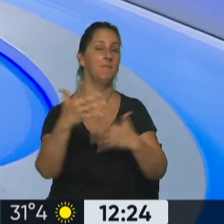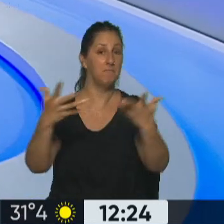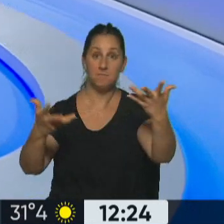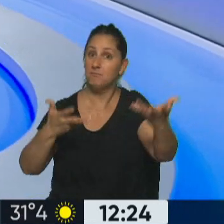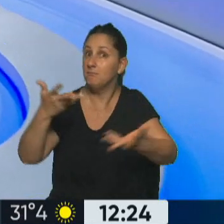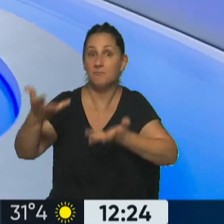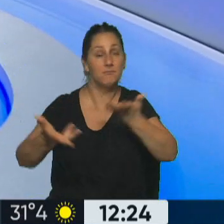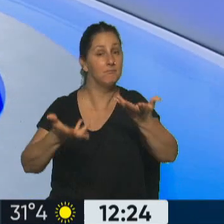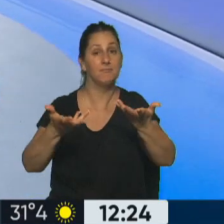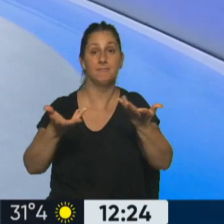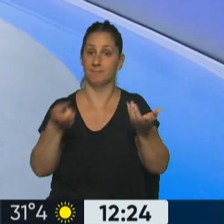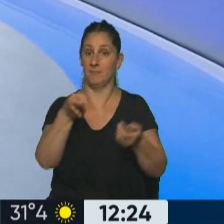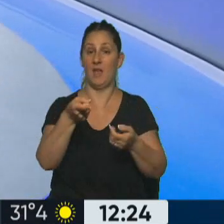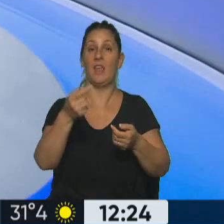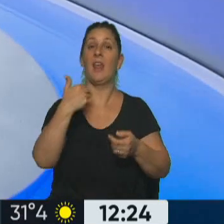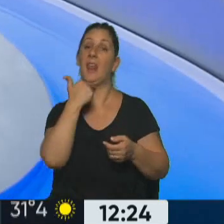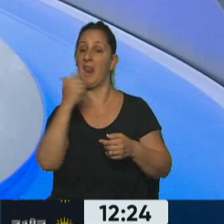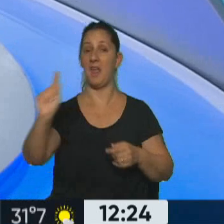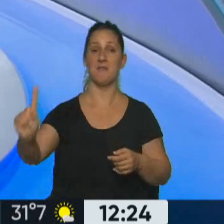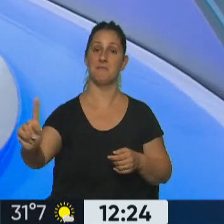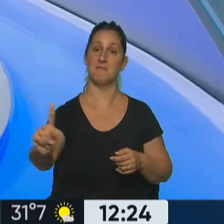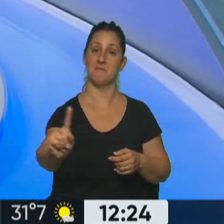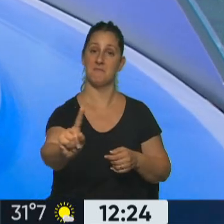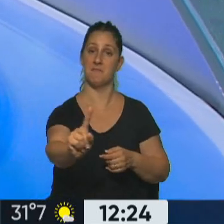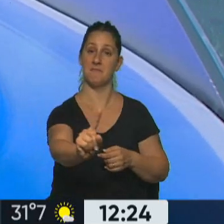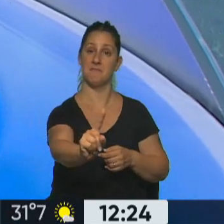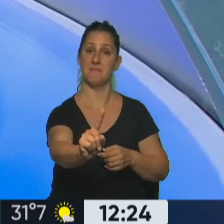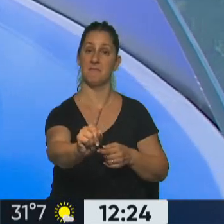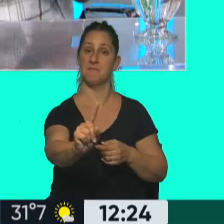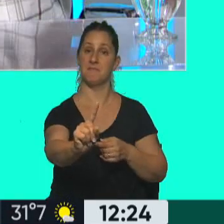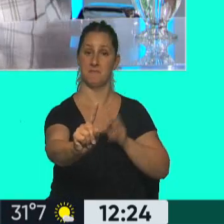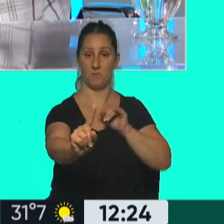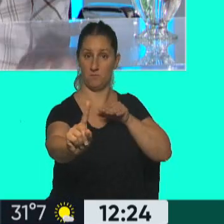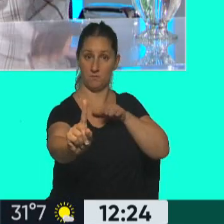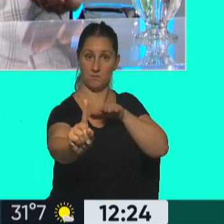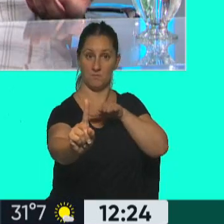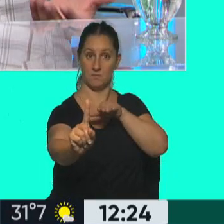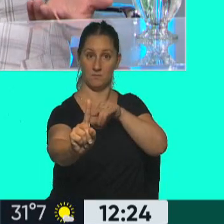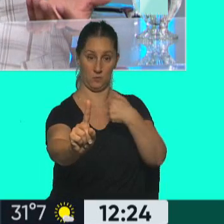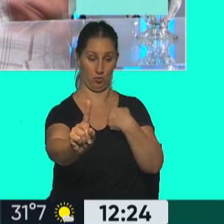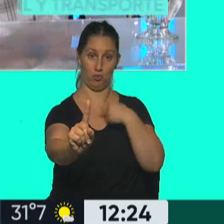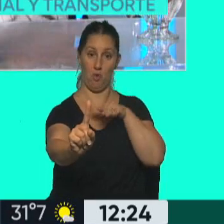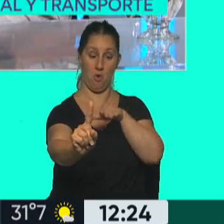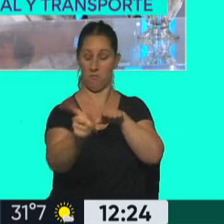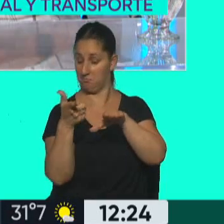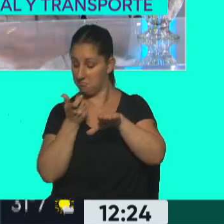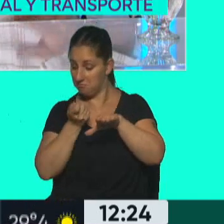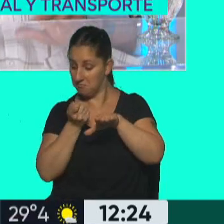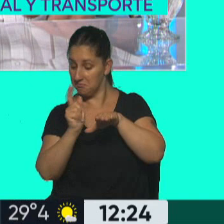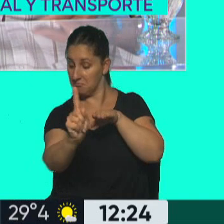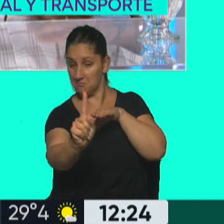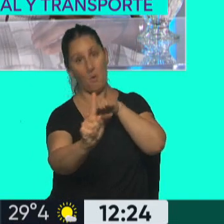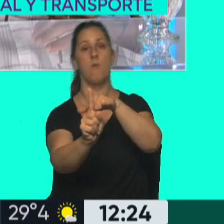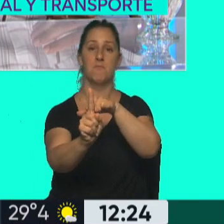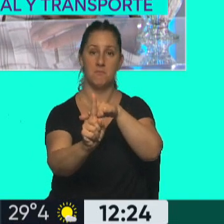digo. Y ahí, nada, el nene viene cruzando, cruzando, vos venís cruzando. Vengo yo en el auto, distraído con el celular, pum, me llevo